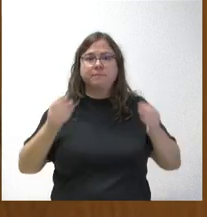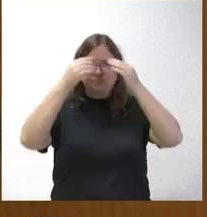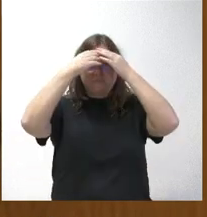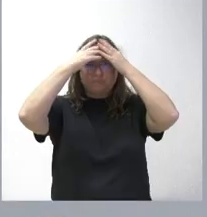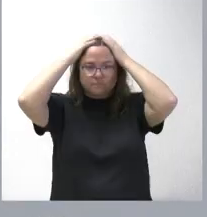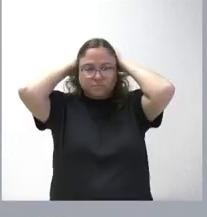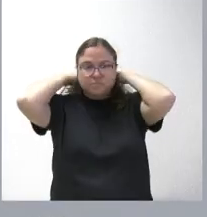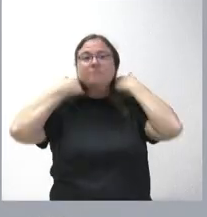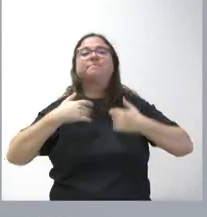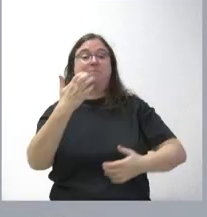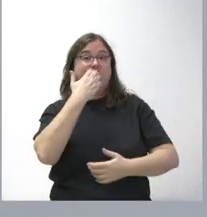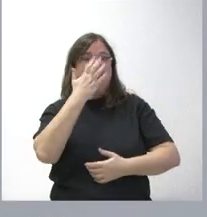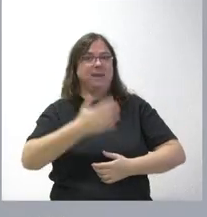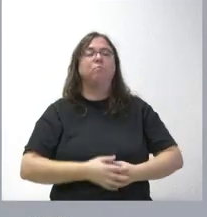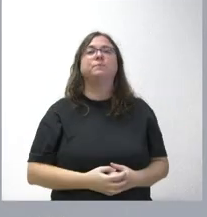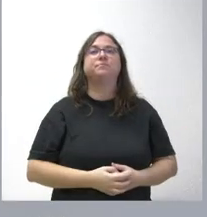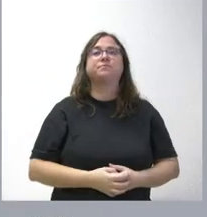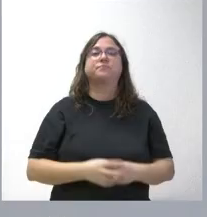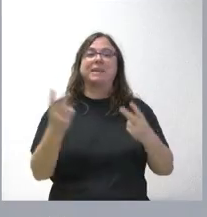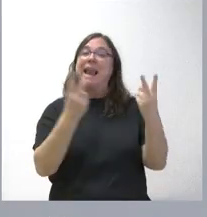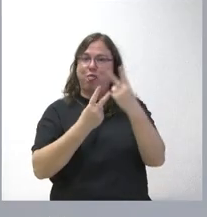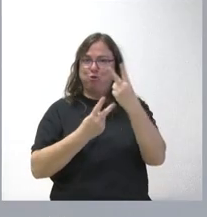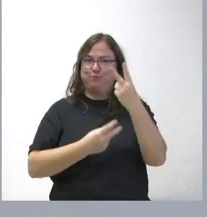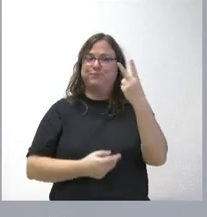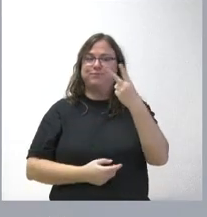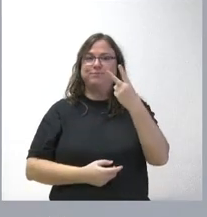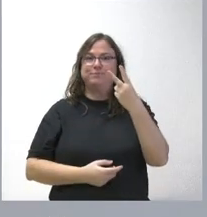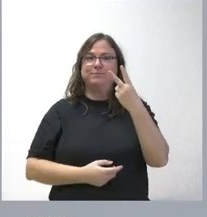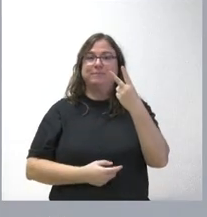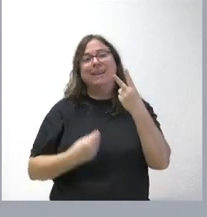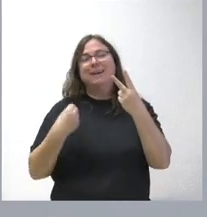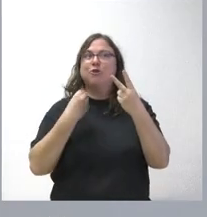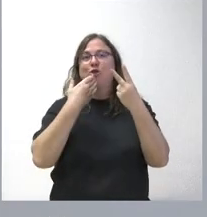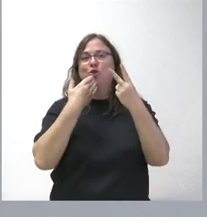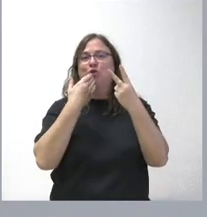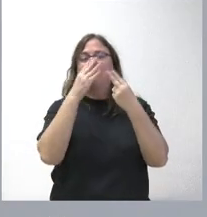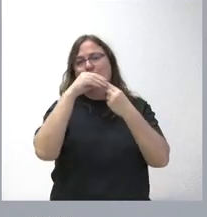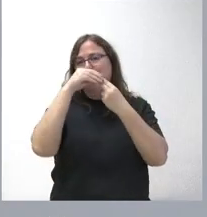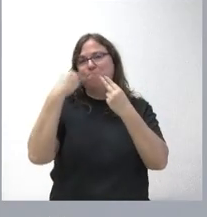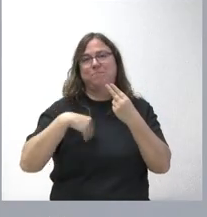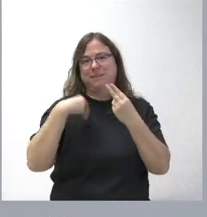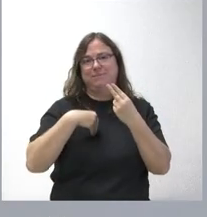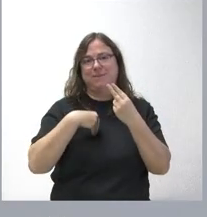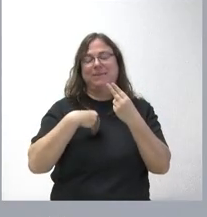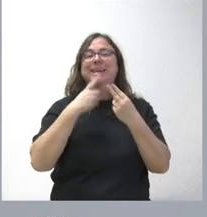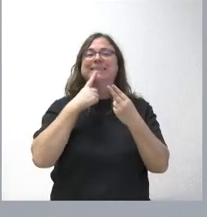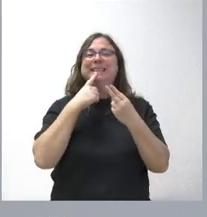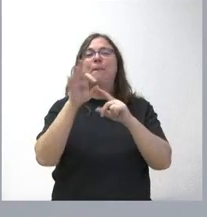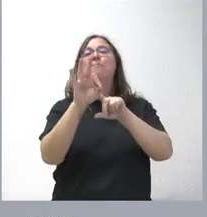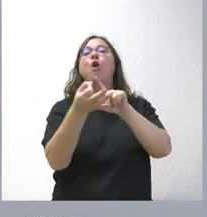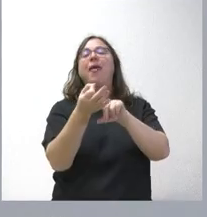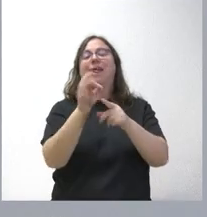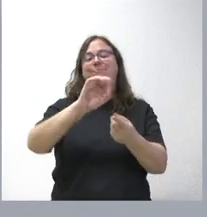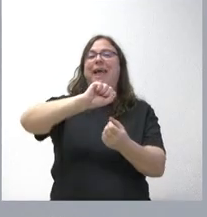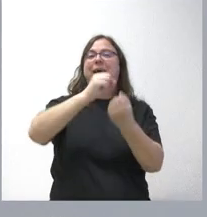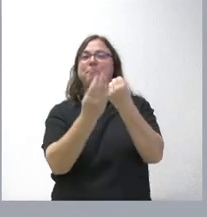Sí, pues pongo un ejemplo. Ambas cosas son las dos caras de la misma moneda.